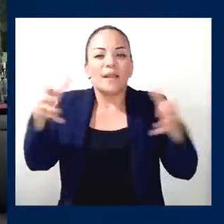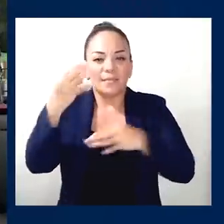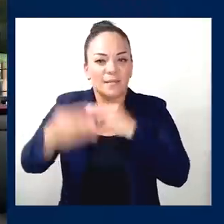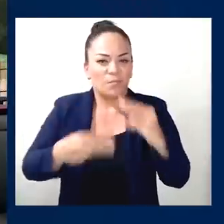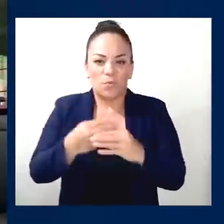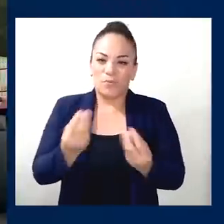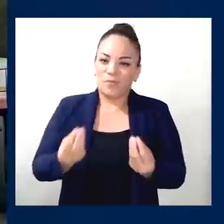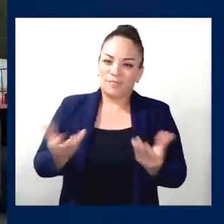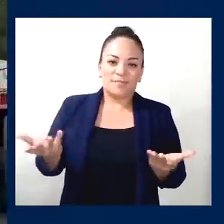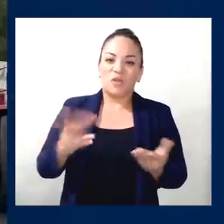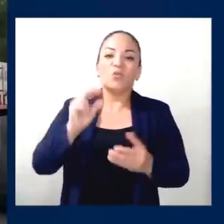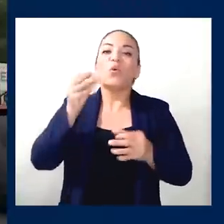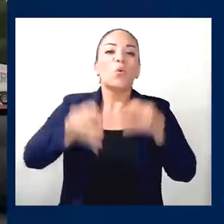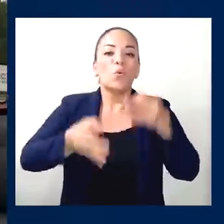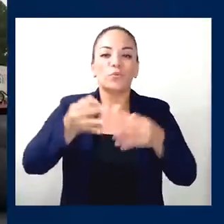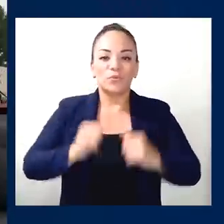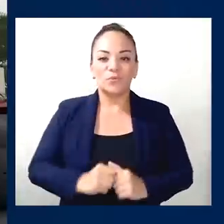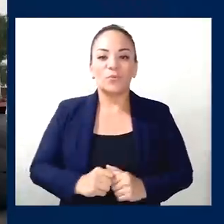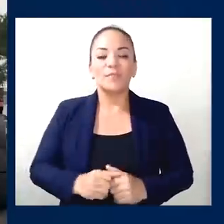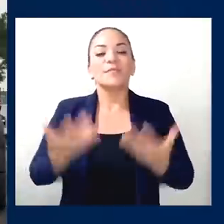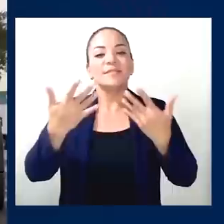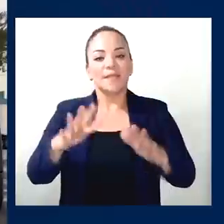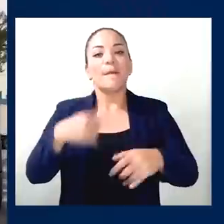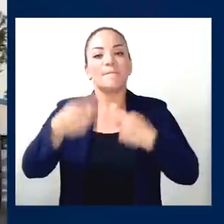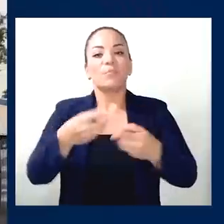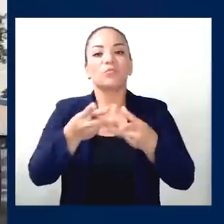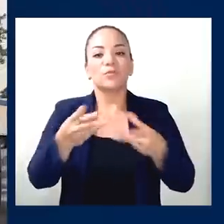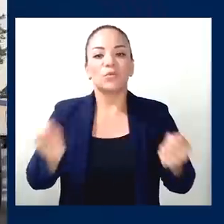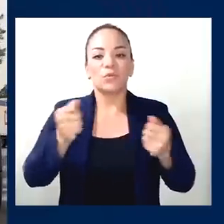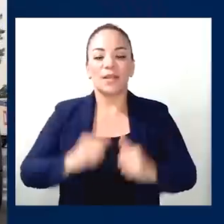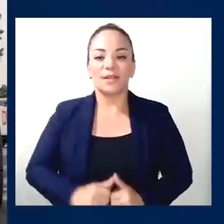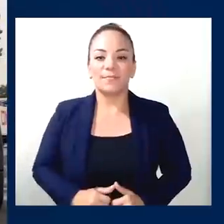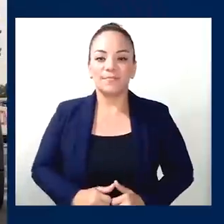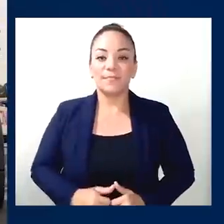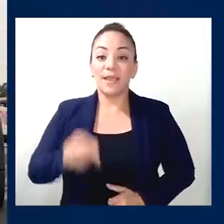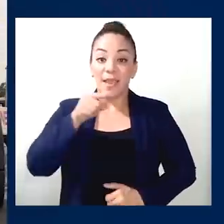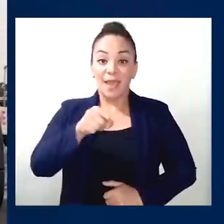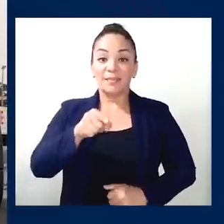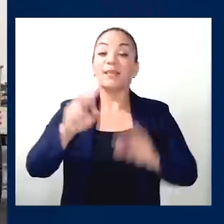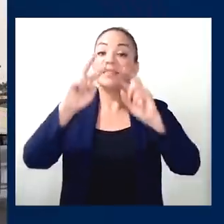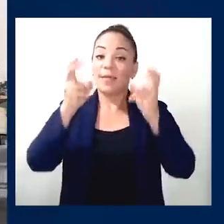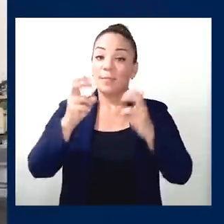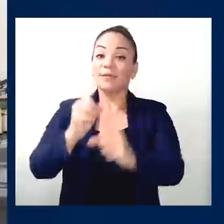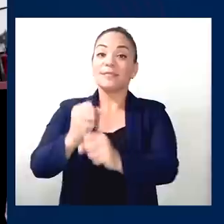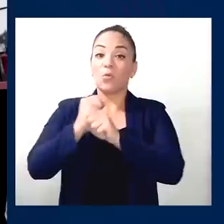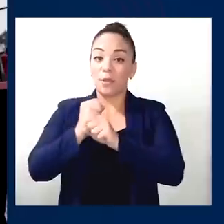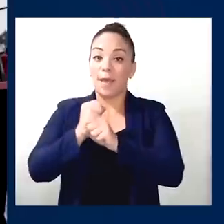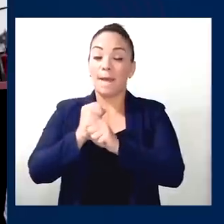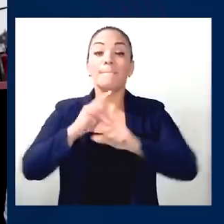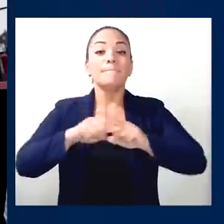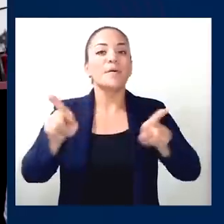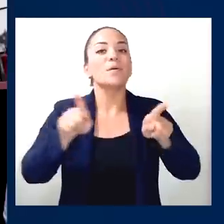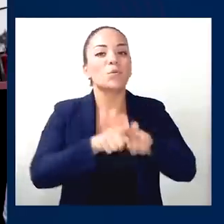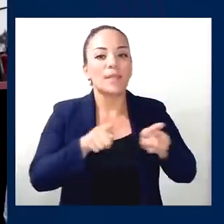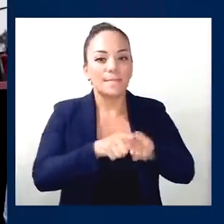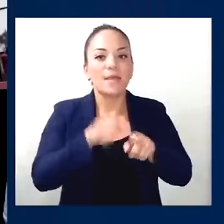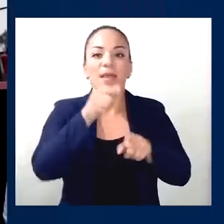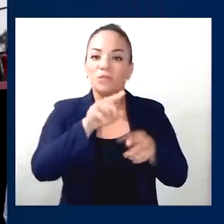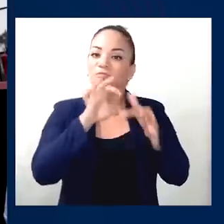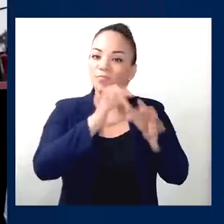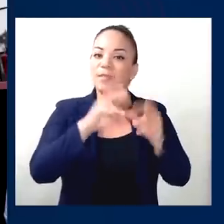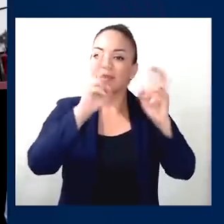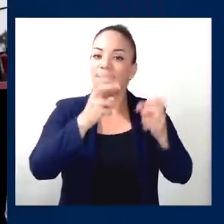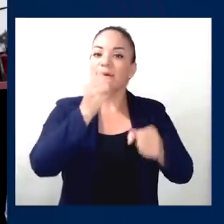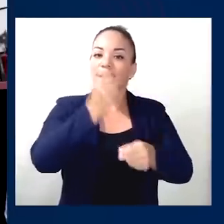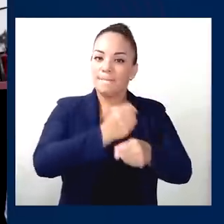mundo. No se vale y hasta que al fin lo vamos a arreglar. Pero esto no es solo un tema de seguridad. Esto tiene que ver con el